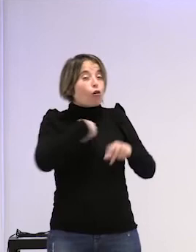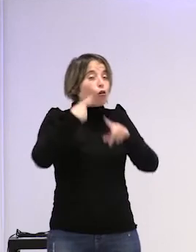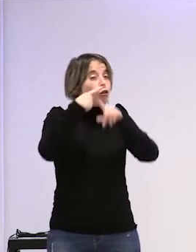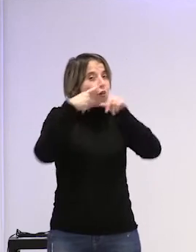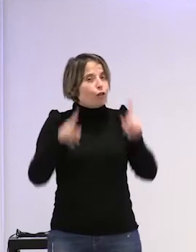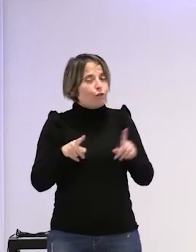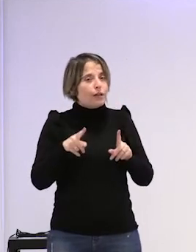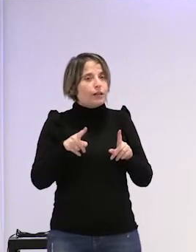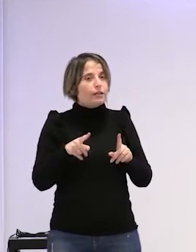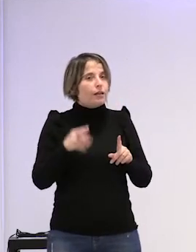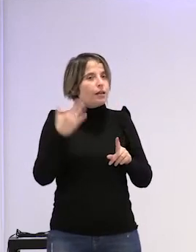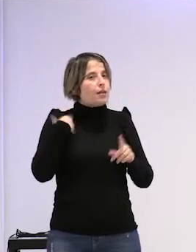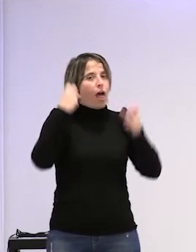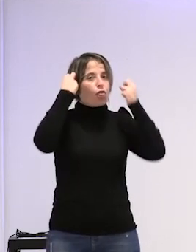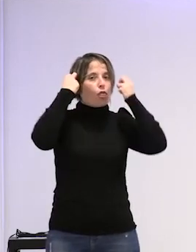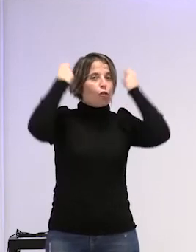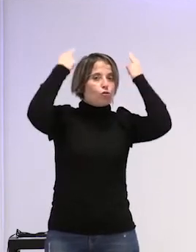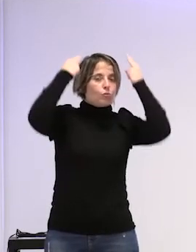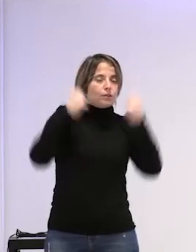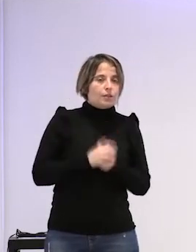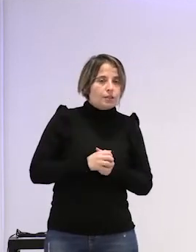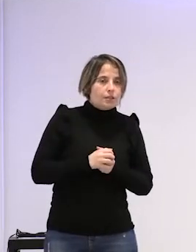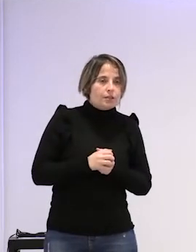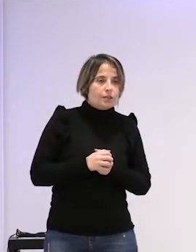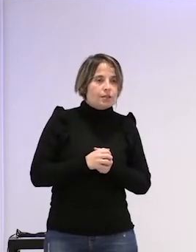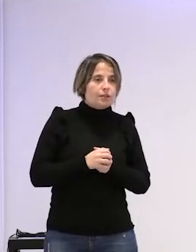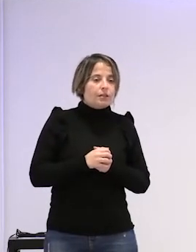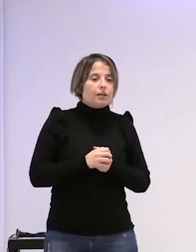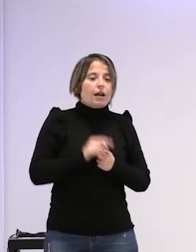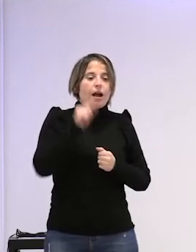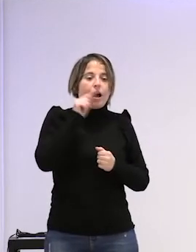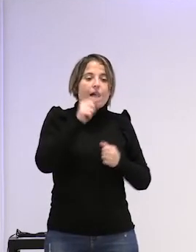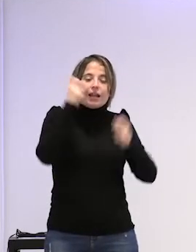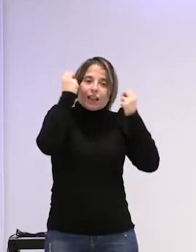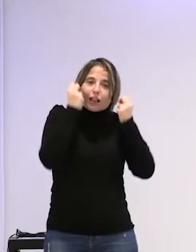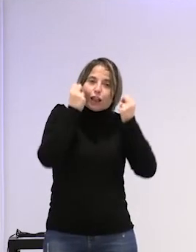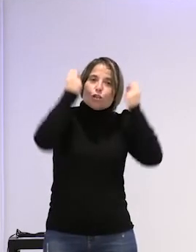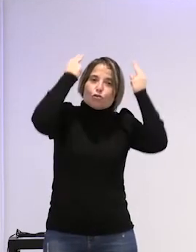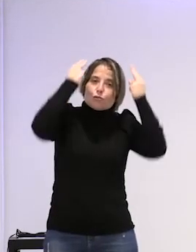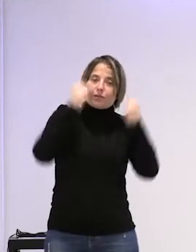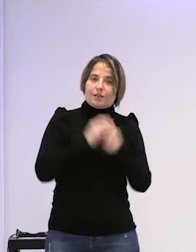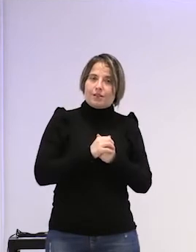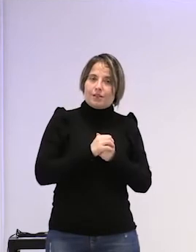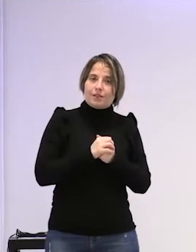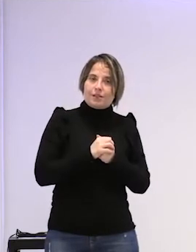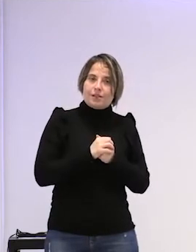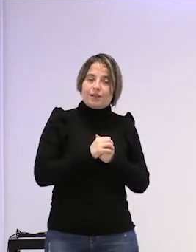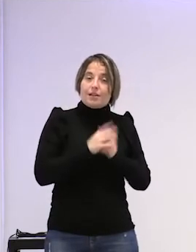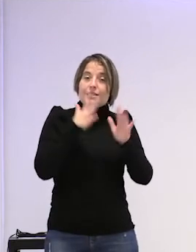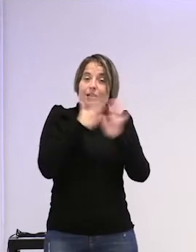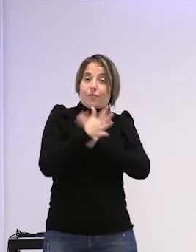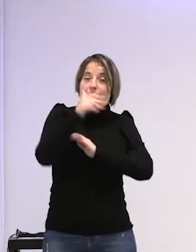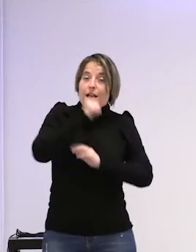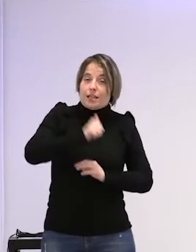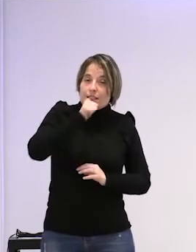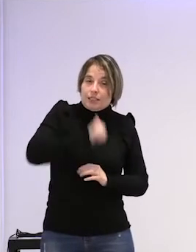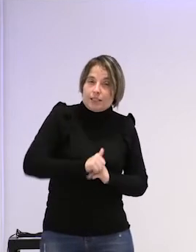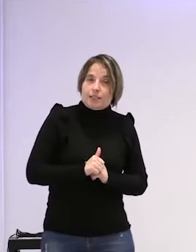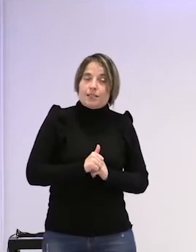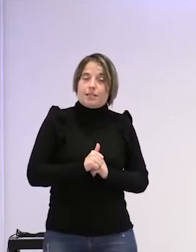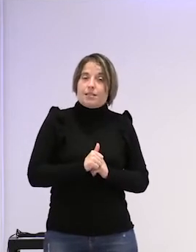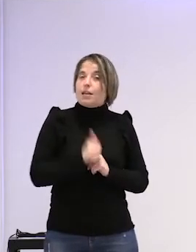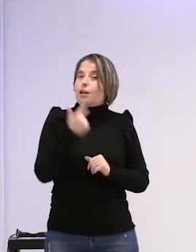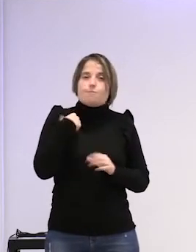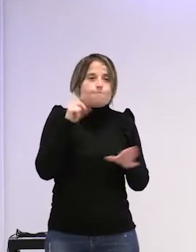eres desobediente hay una parte en la que hay una desobediencia ahí con lo cual hay una resistencia a